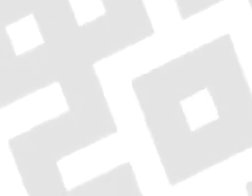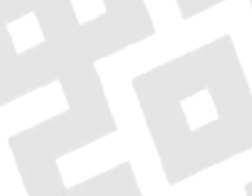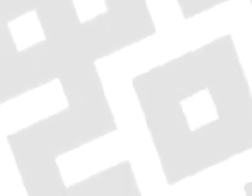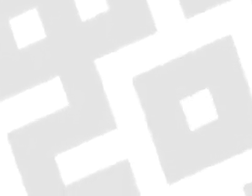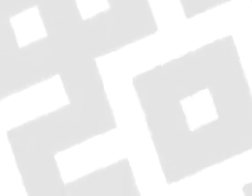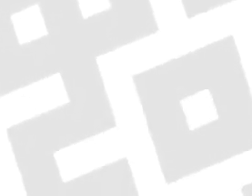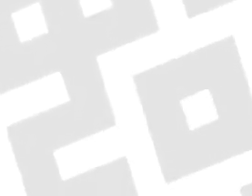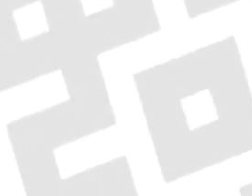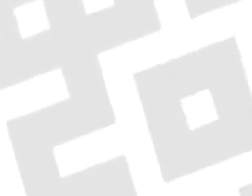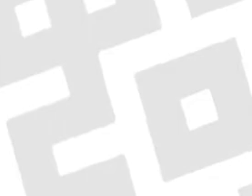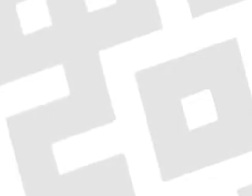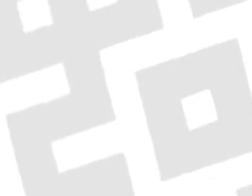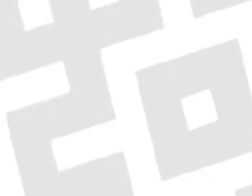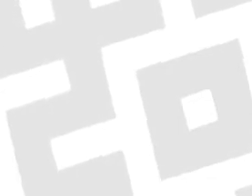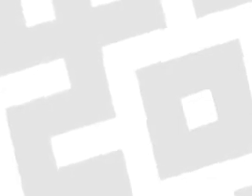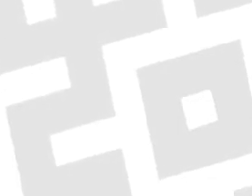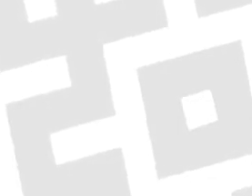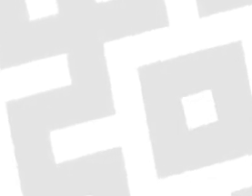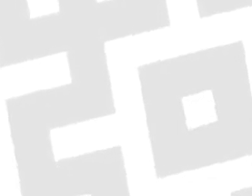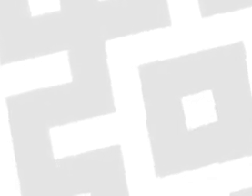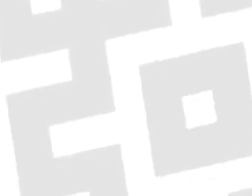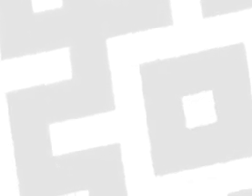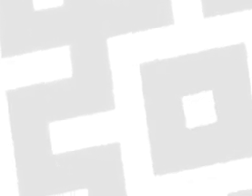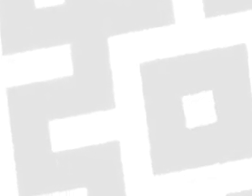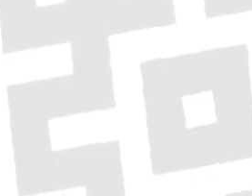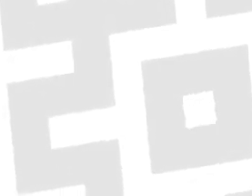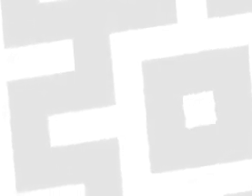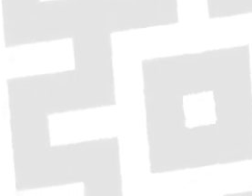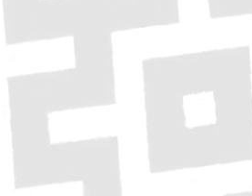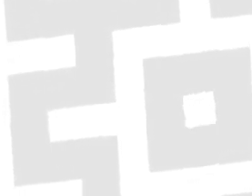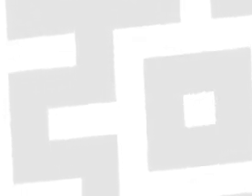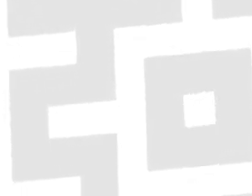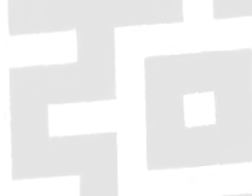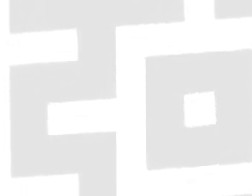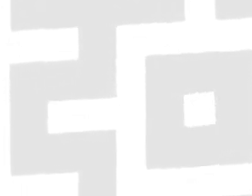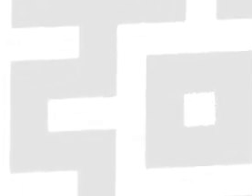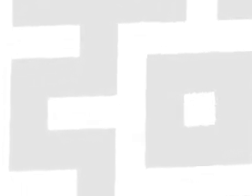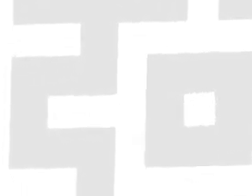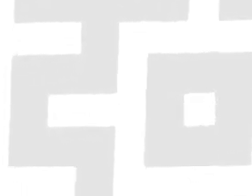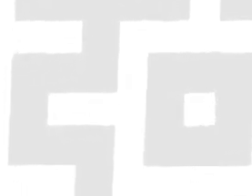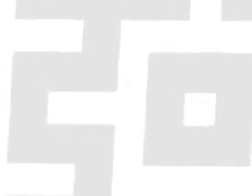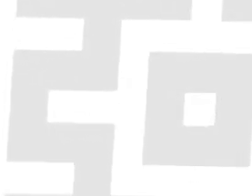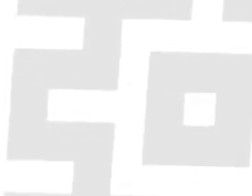Estrategia Estatal contra el Coronavirus. Actualización en Veracruz.